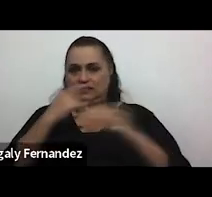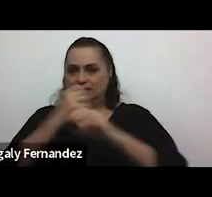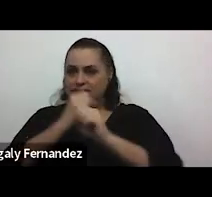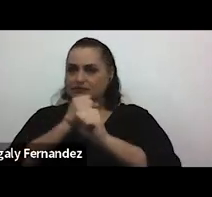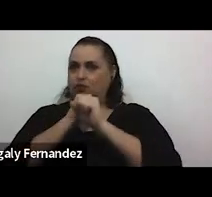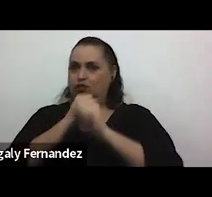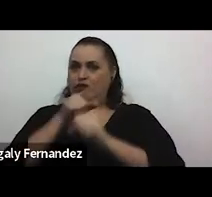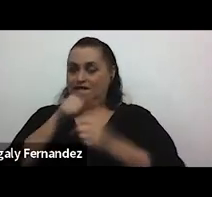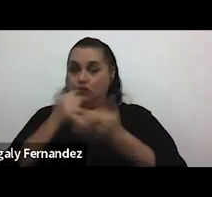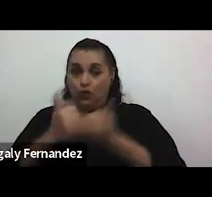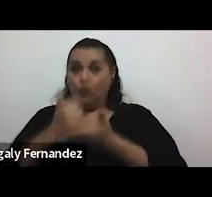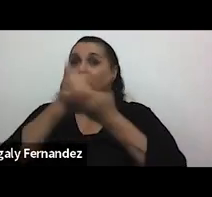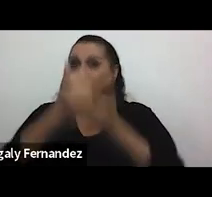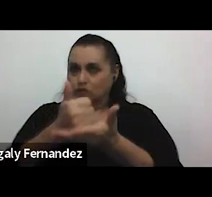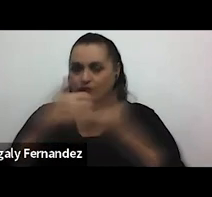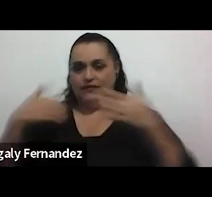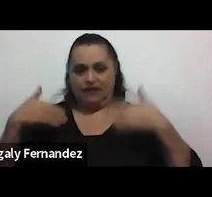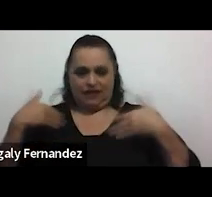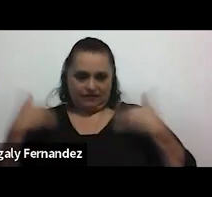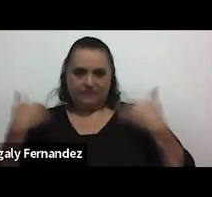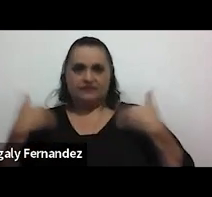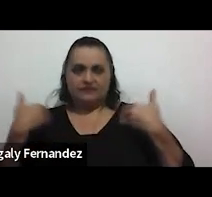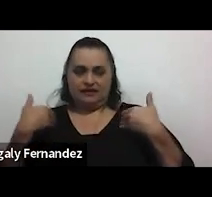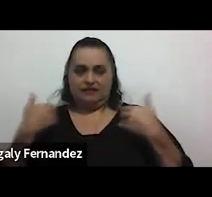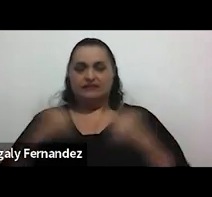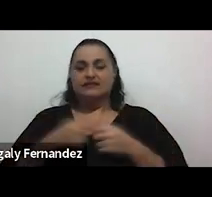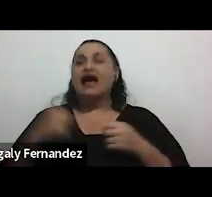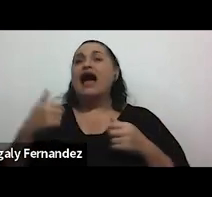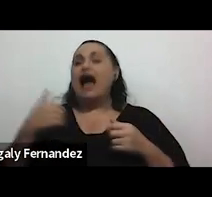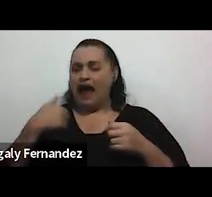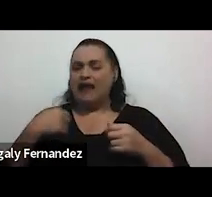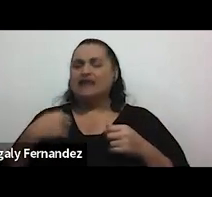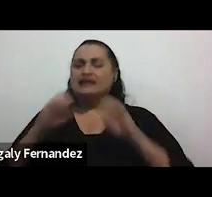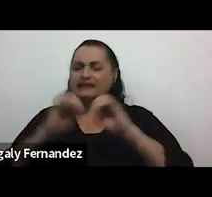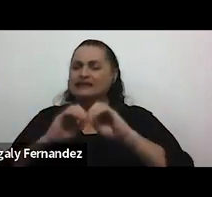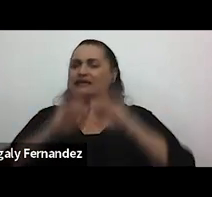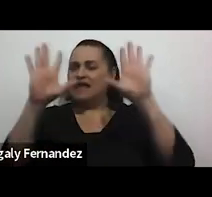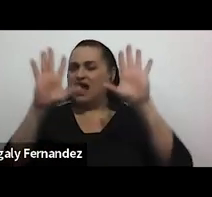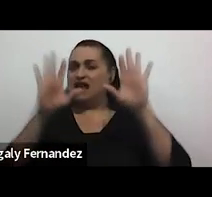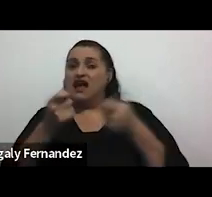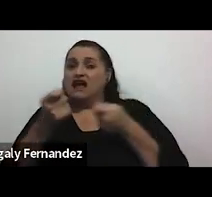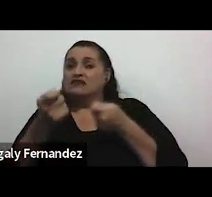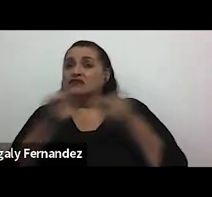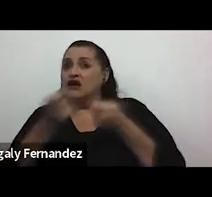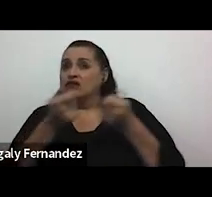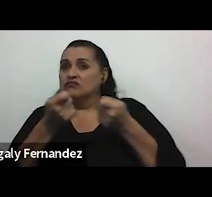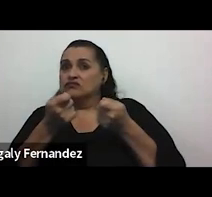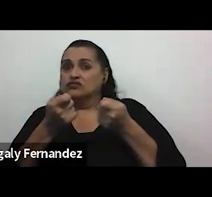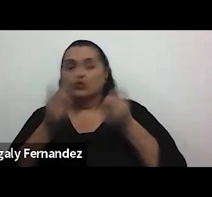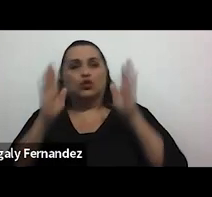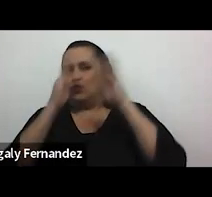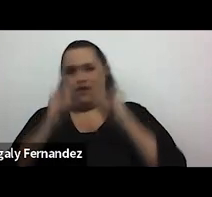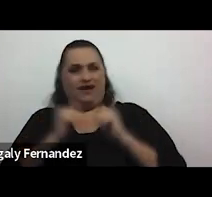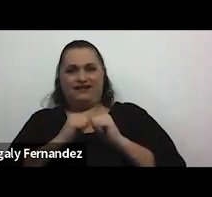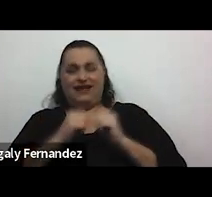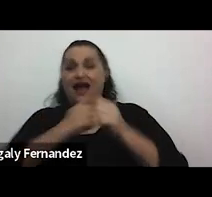contribuye a la felicidad hay una clara ausencia de control y dominación entonces evidentemente el amor